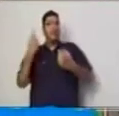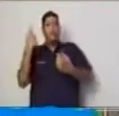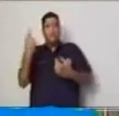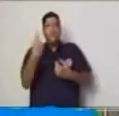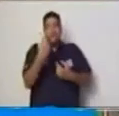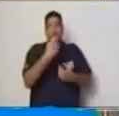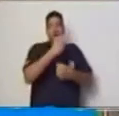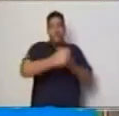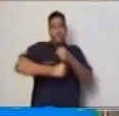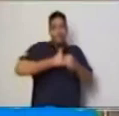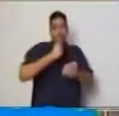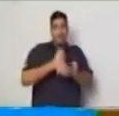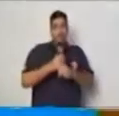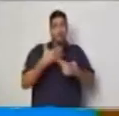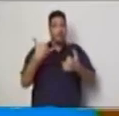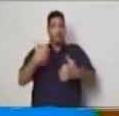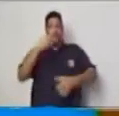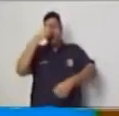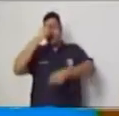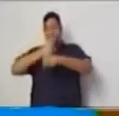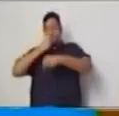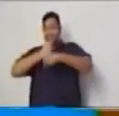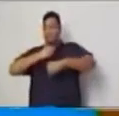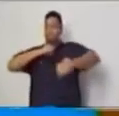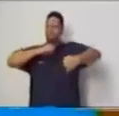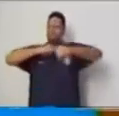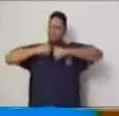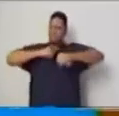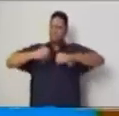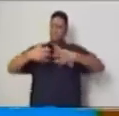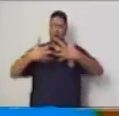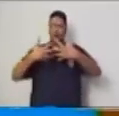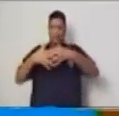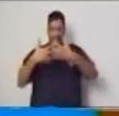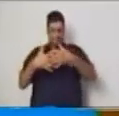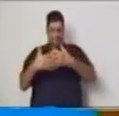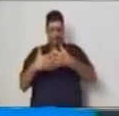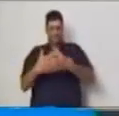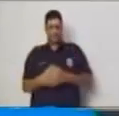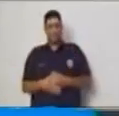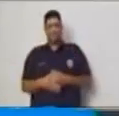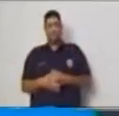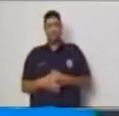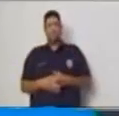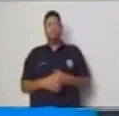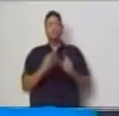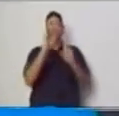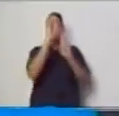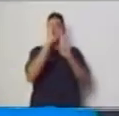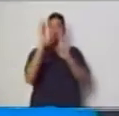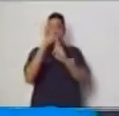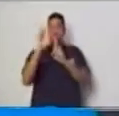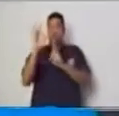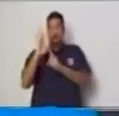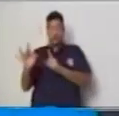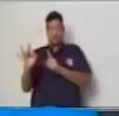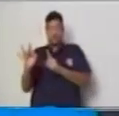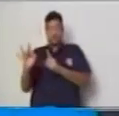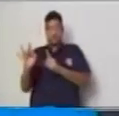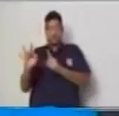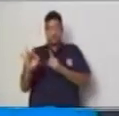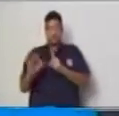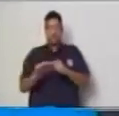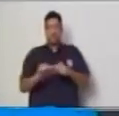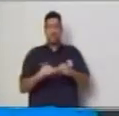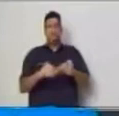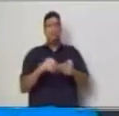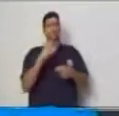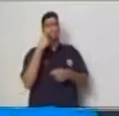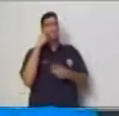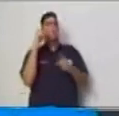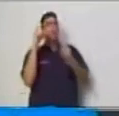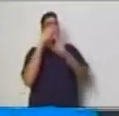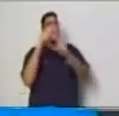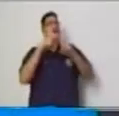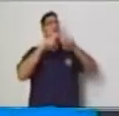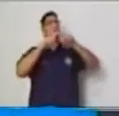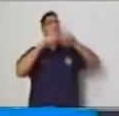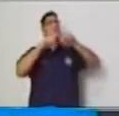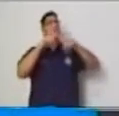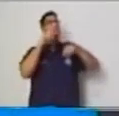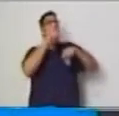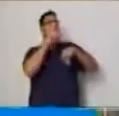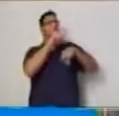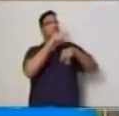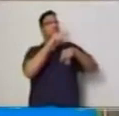Efectivamente, en este enunciado la variable dependiente será